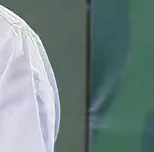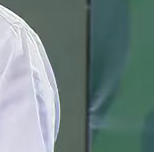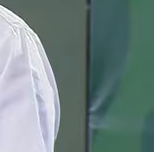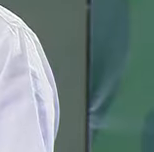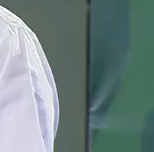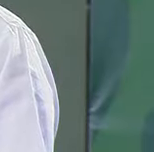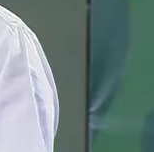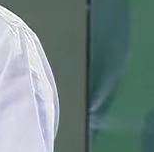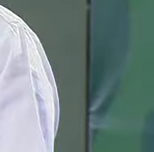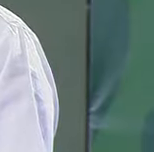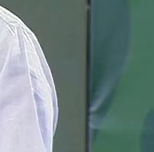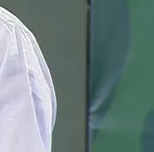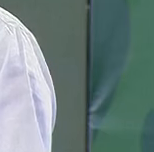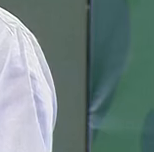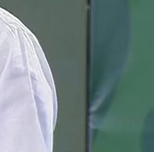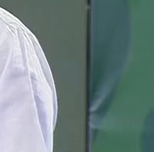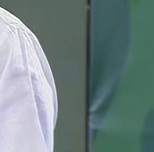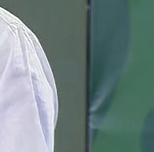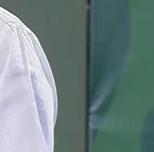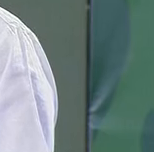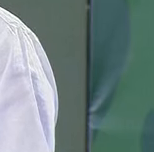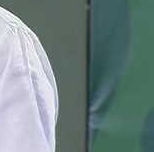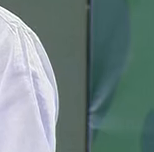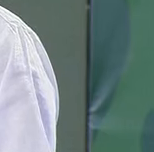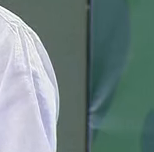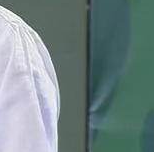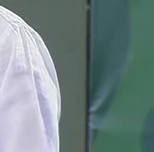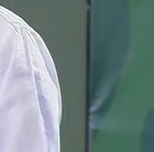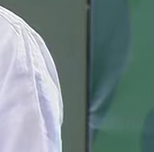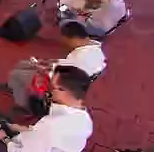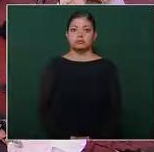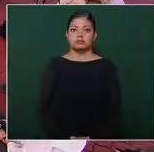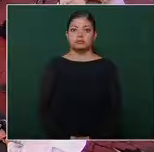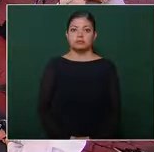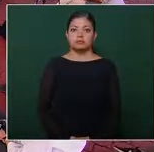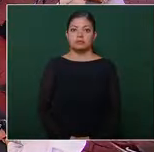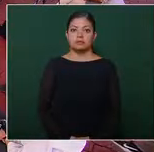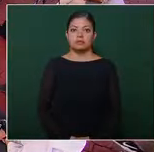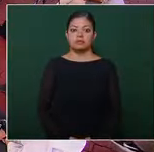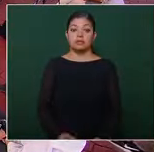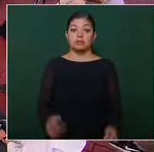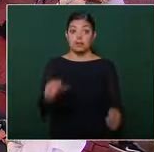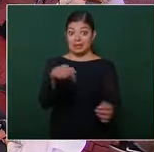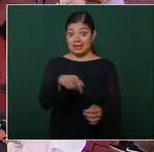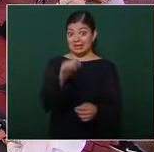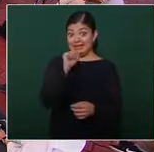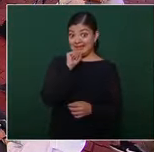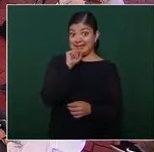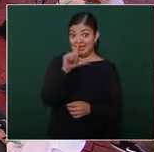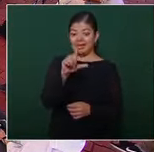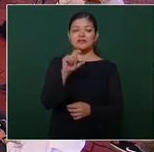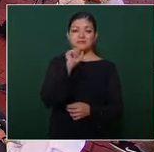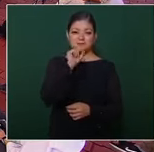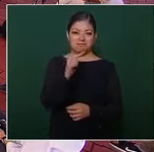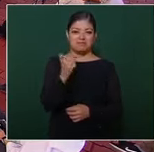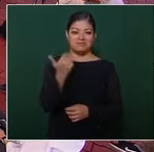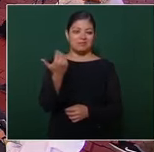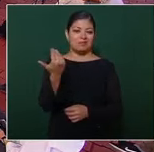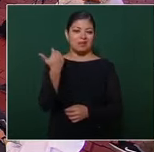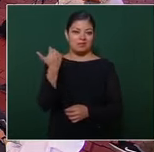mención y vamos a apoyar en el caso de Jalisco lo comentaba el